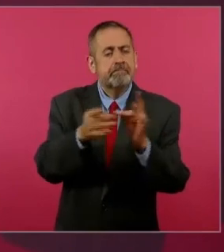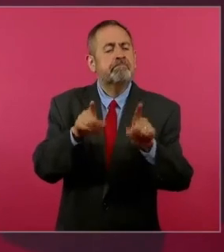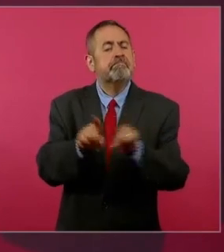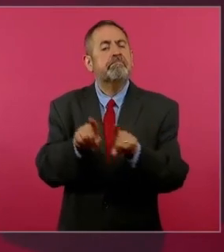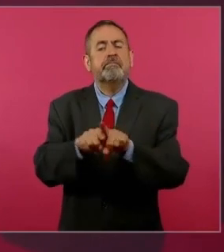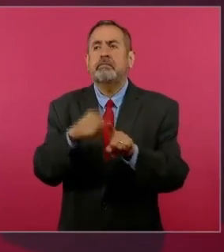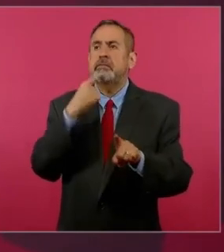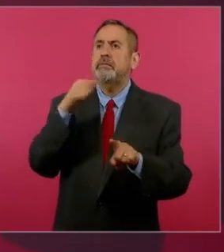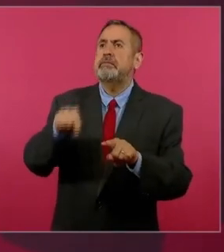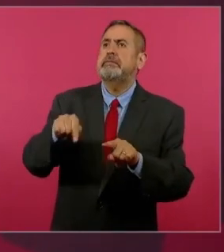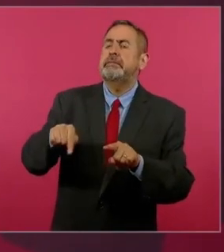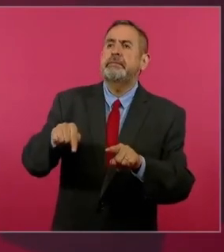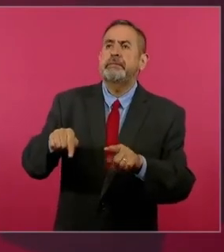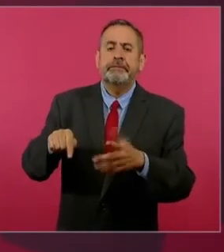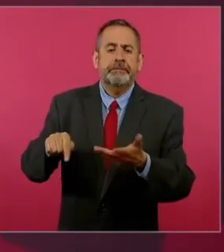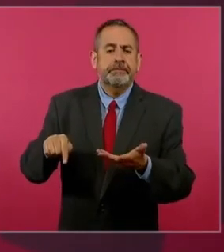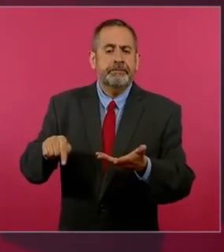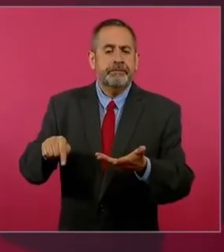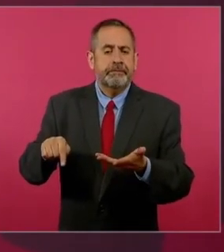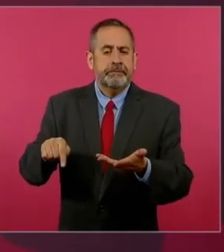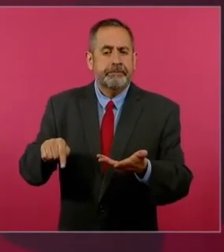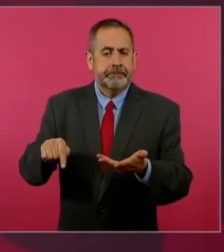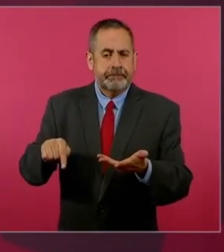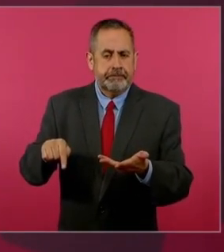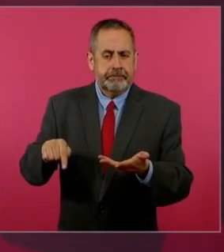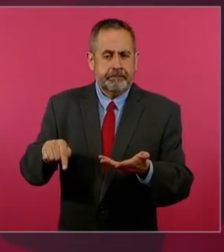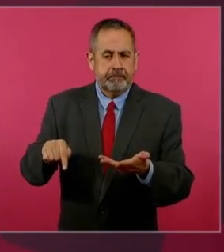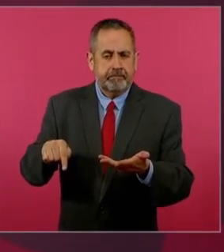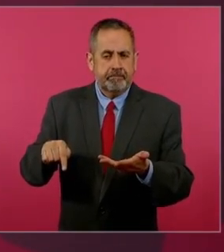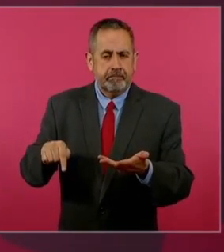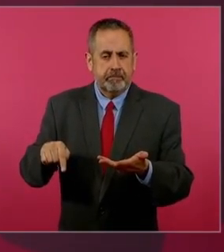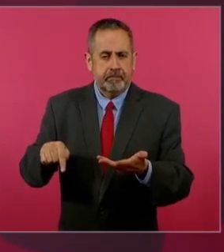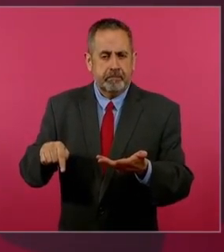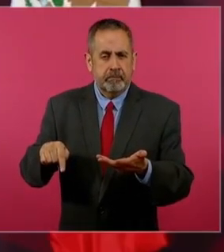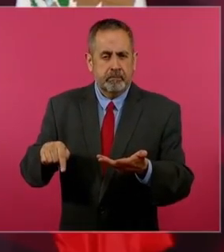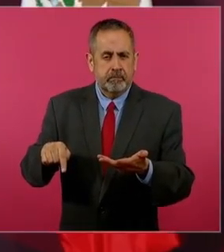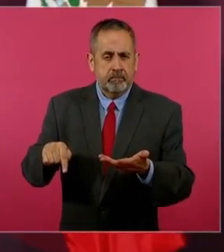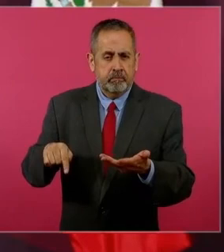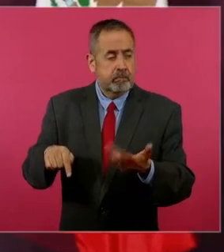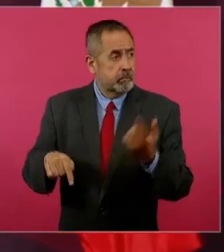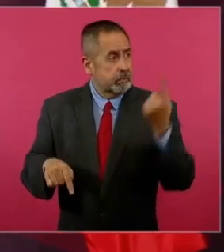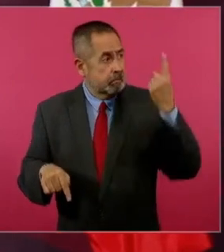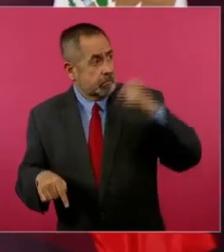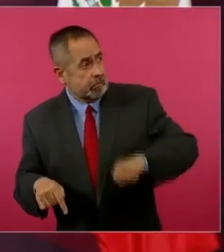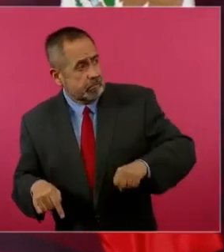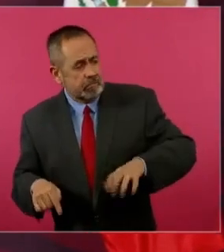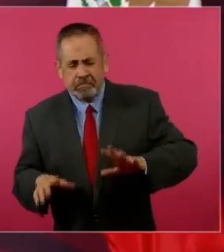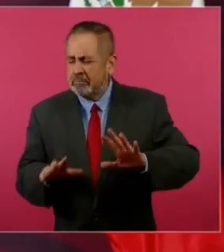no padecer del autoritarismo